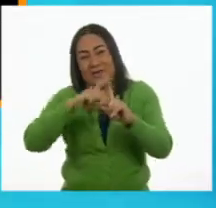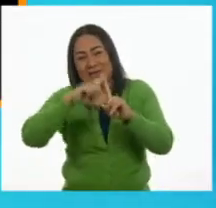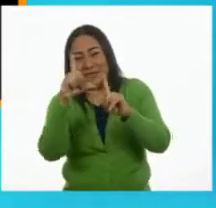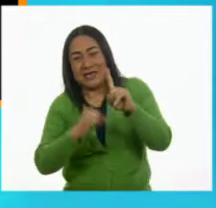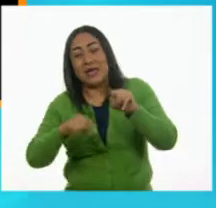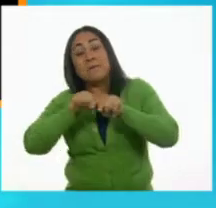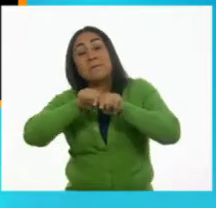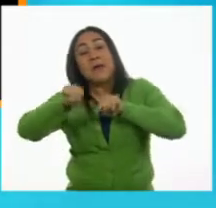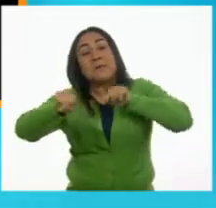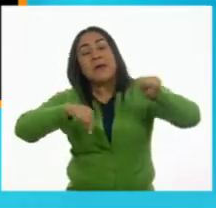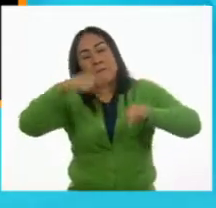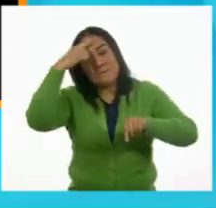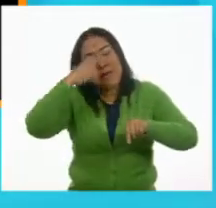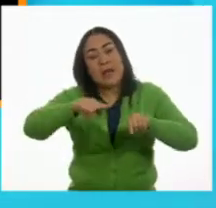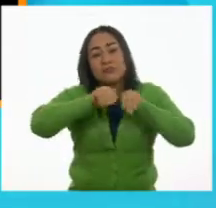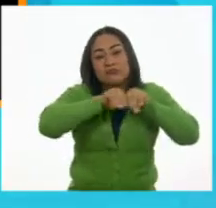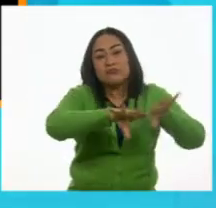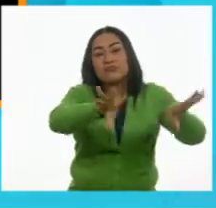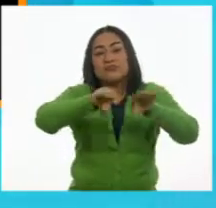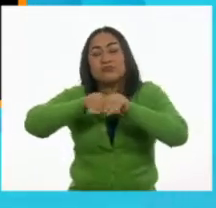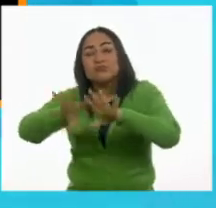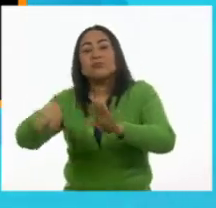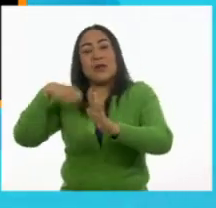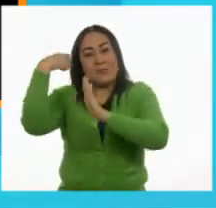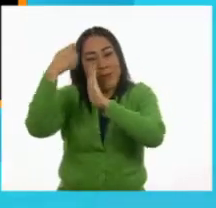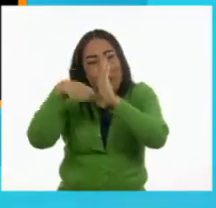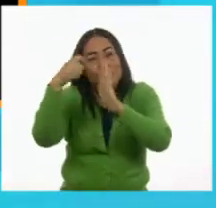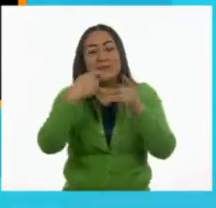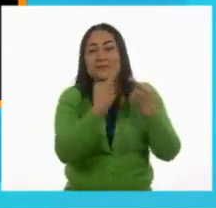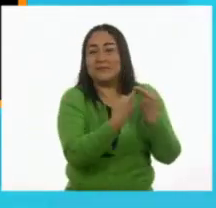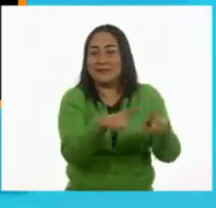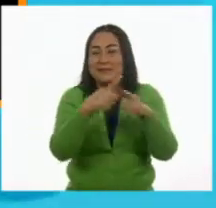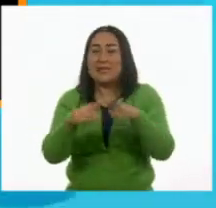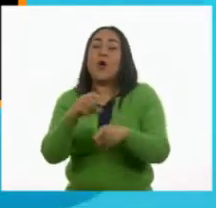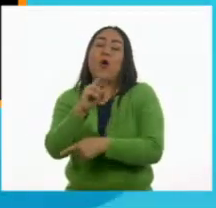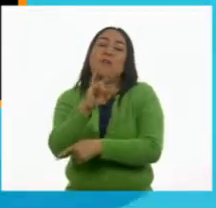y poder proyectar allá sus vistas y sus películas.